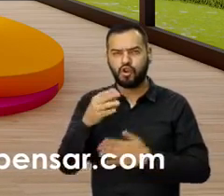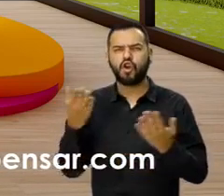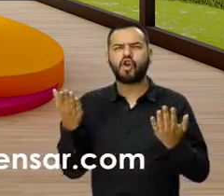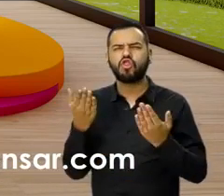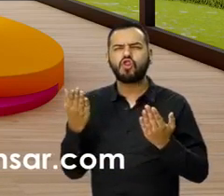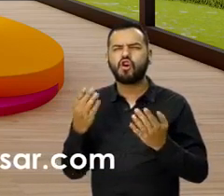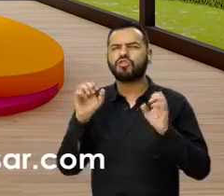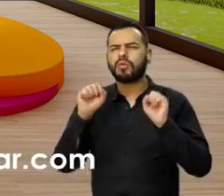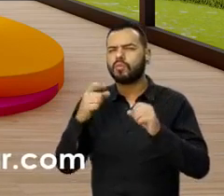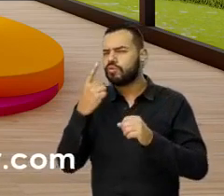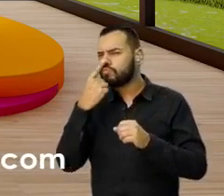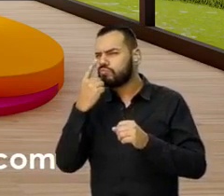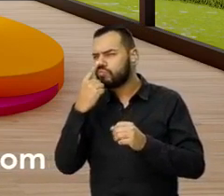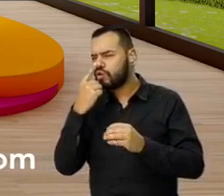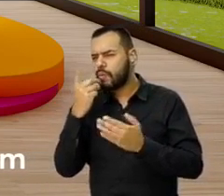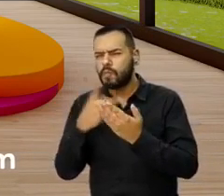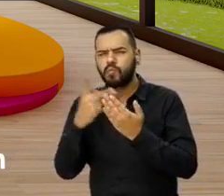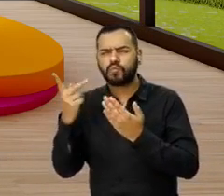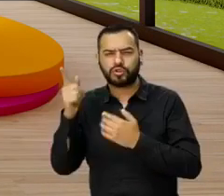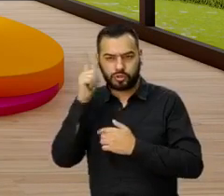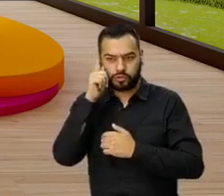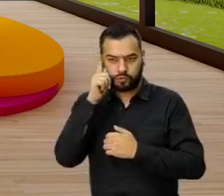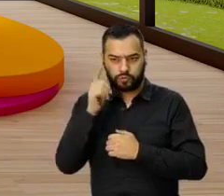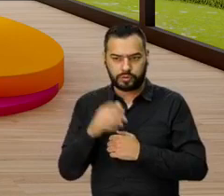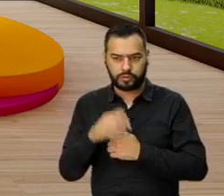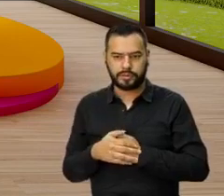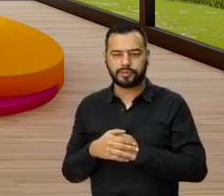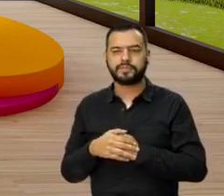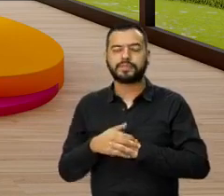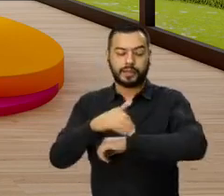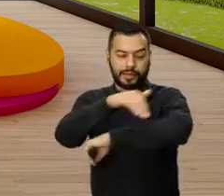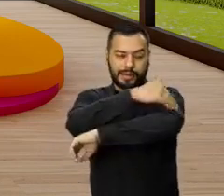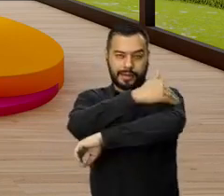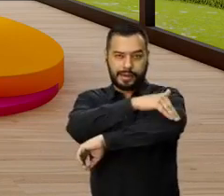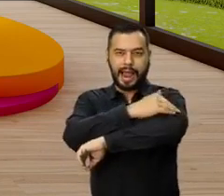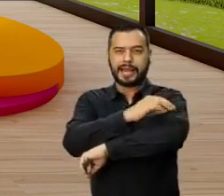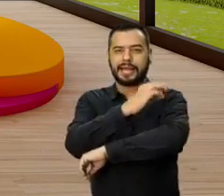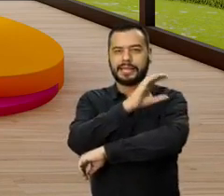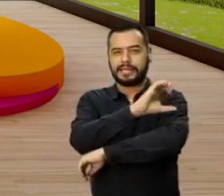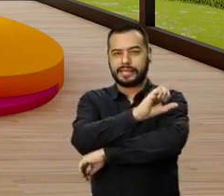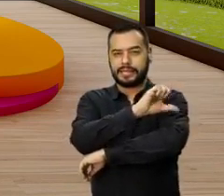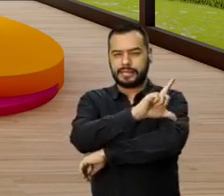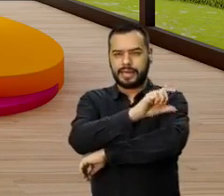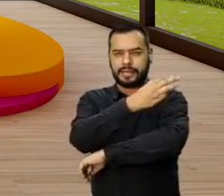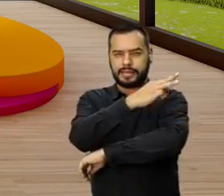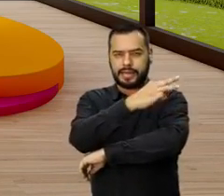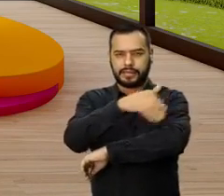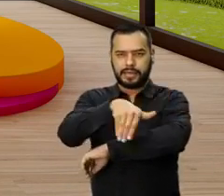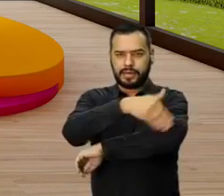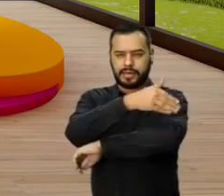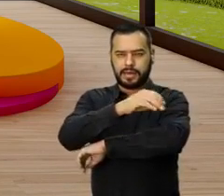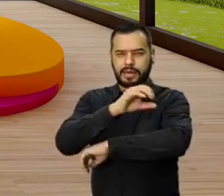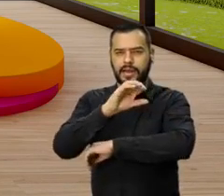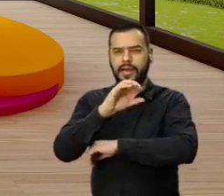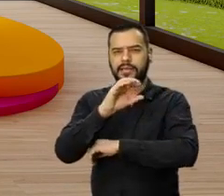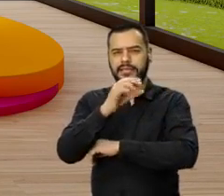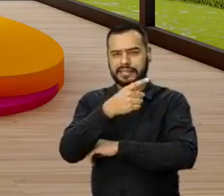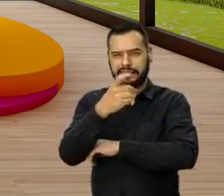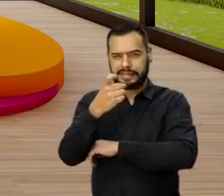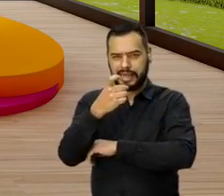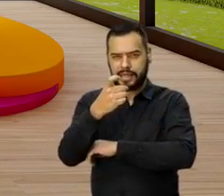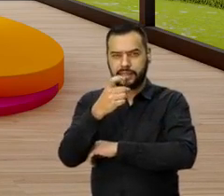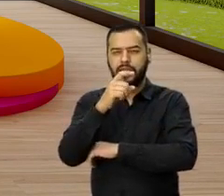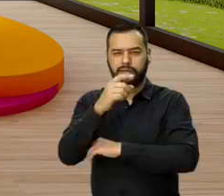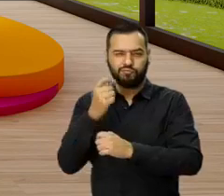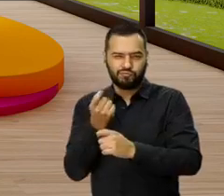¿dónde puedo ver el proyecto de Fontibón? En la calle 13 con calle 100, en ese momento puede verlo allí, allí